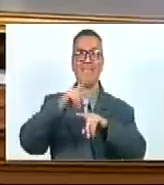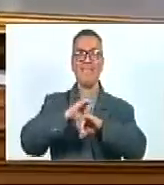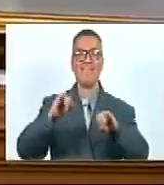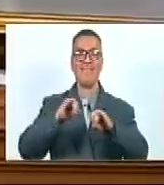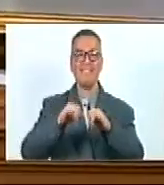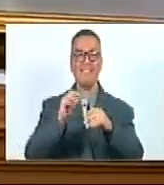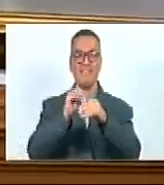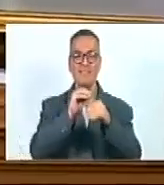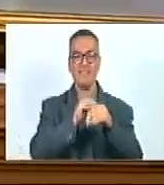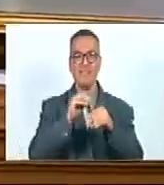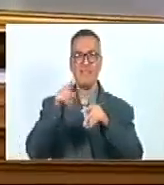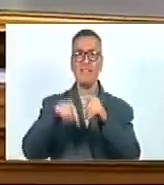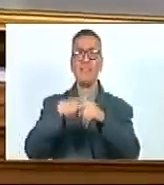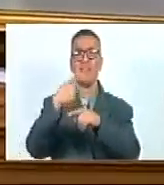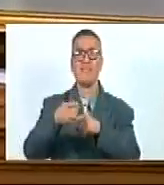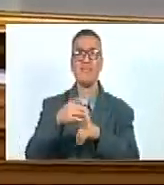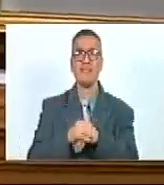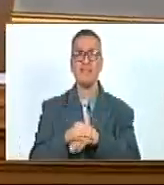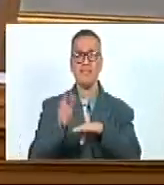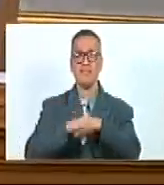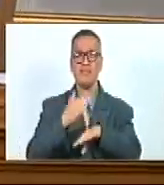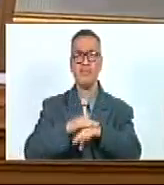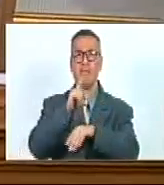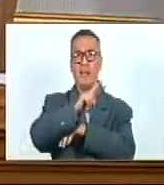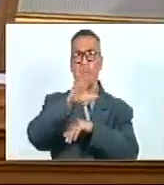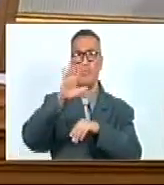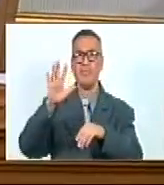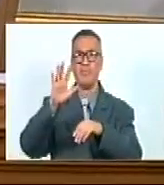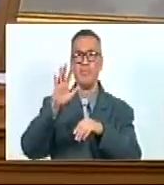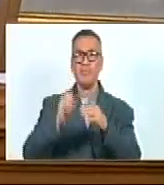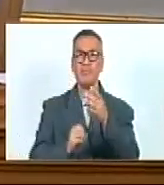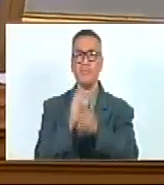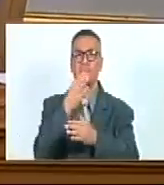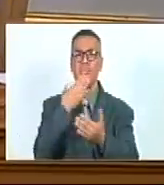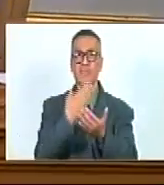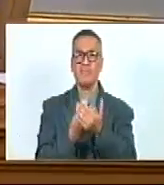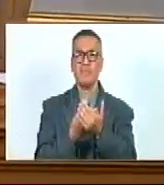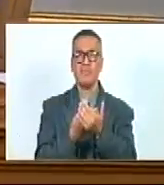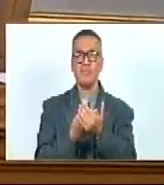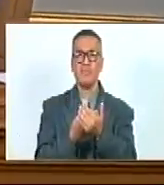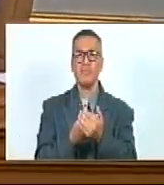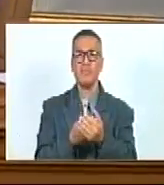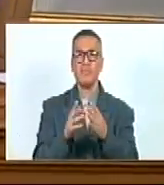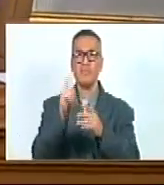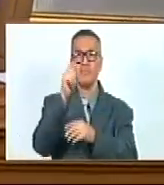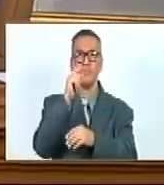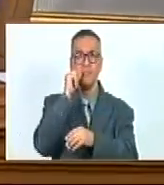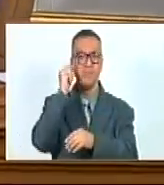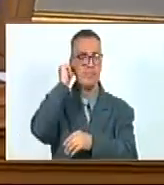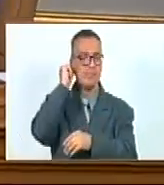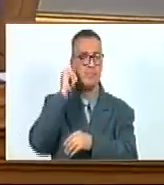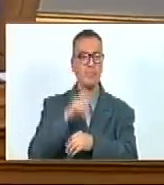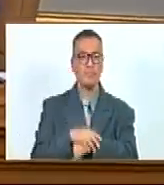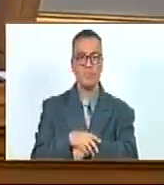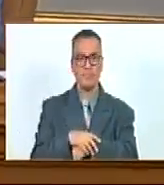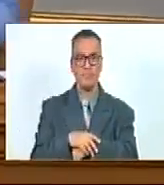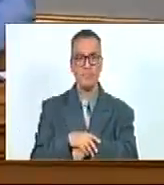sesión y se convoca para el próximo jueves 25 de mayo. Muchas gracias, diputados y diputadas.